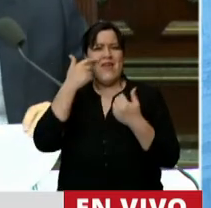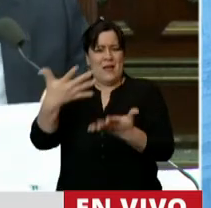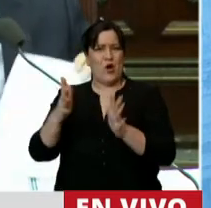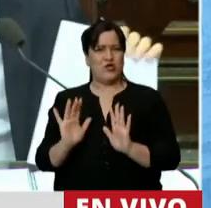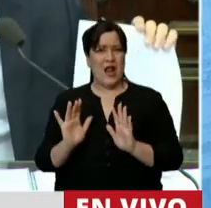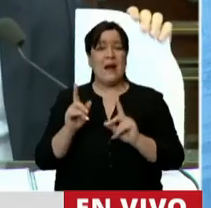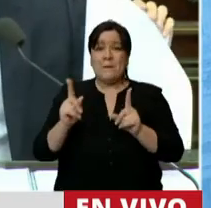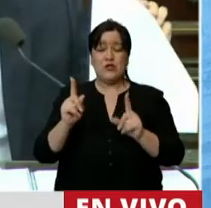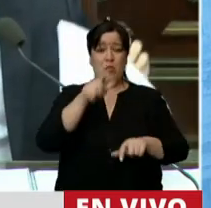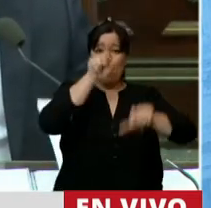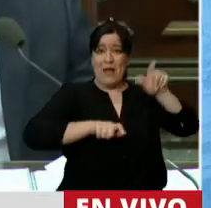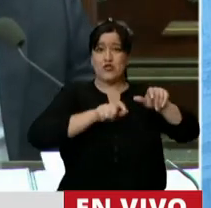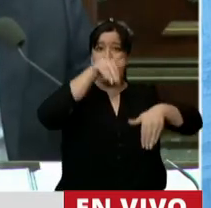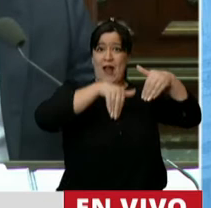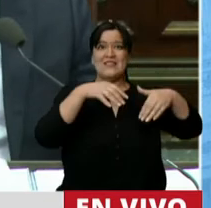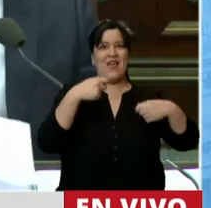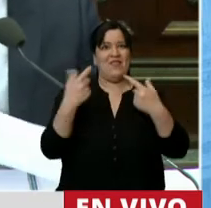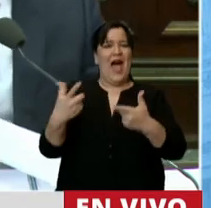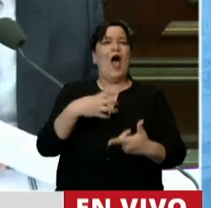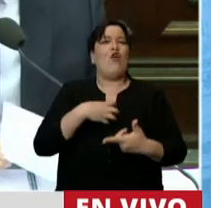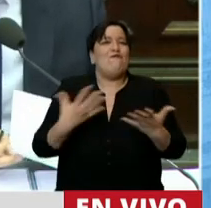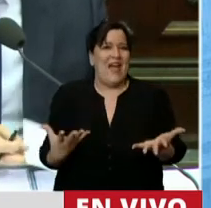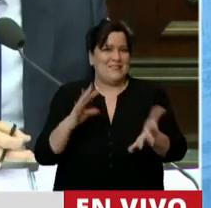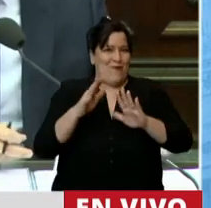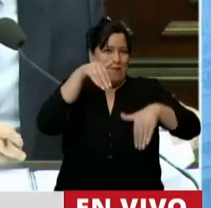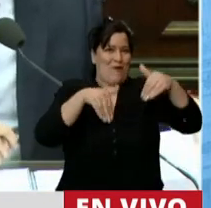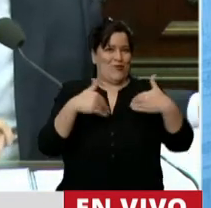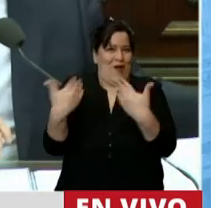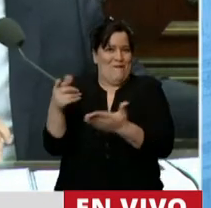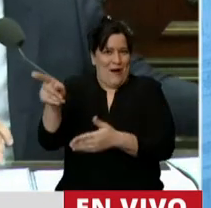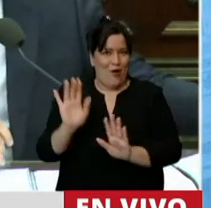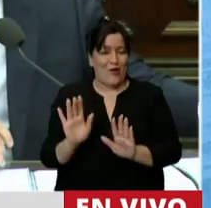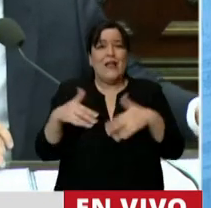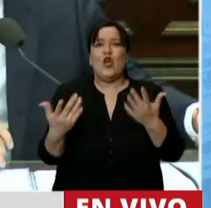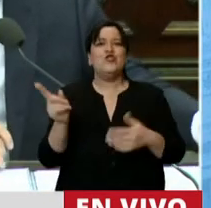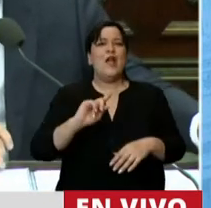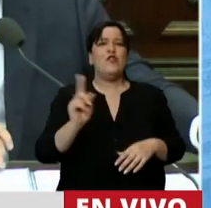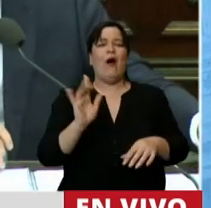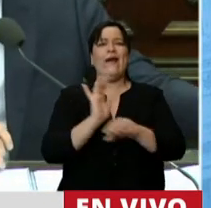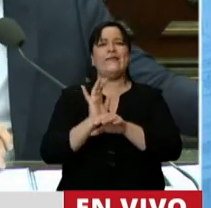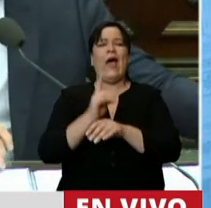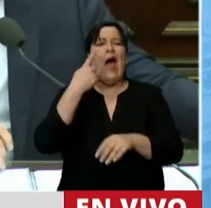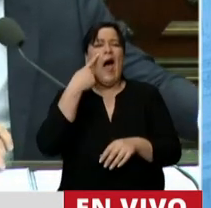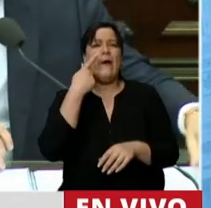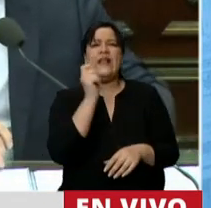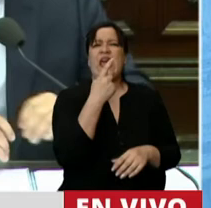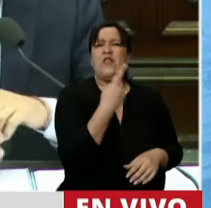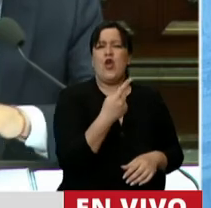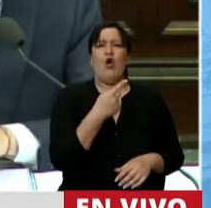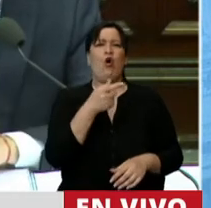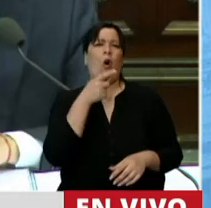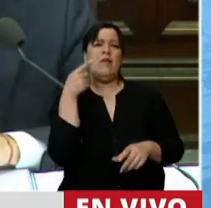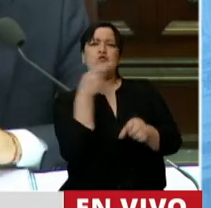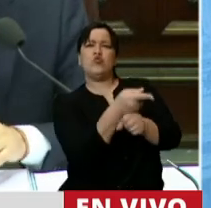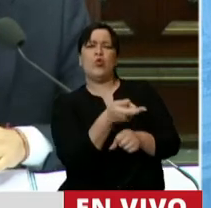al que le ha dado la confianza a la sociedad. Llámese como se llame. Entonces no es una carrera para ver quién dijo una mala palabra